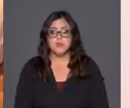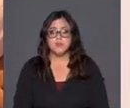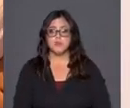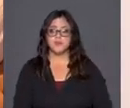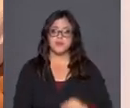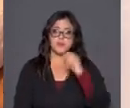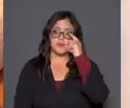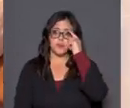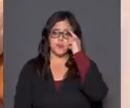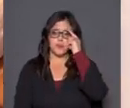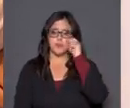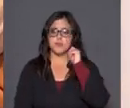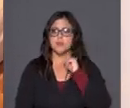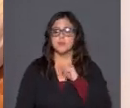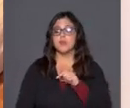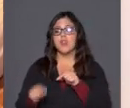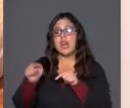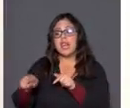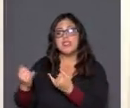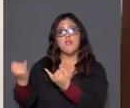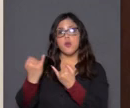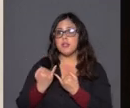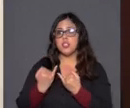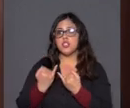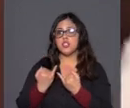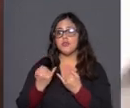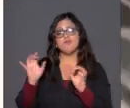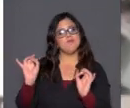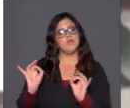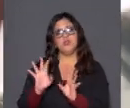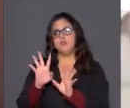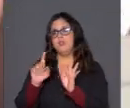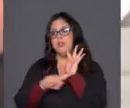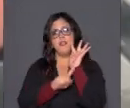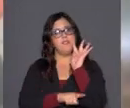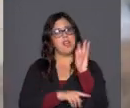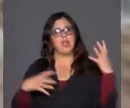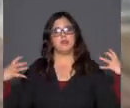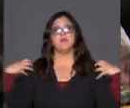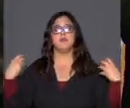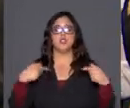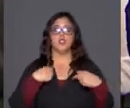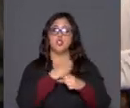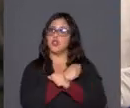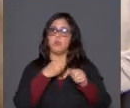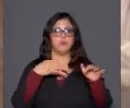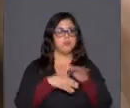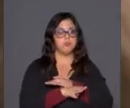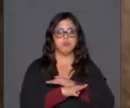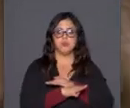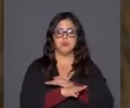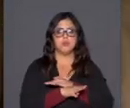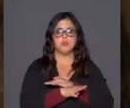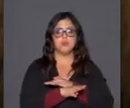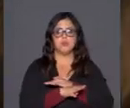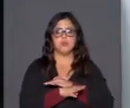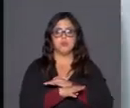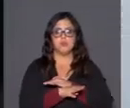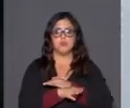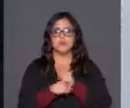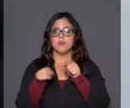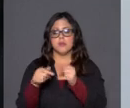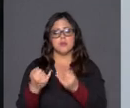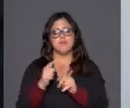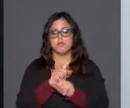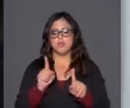No, esa información, obviamente, la maneja la Fiscalía, no podría tener acceso yo como gobernador a ese tipo de información.